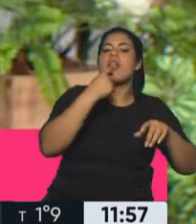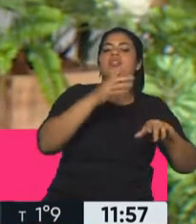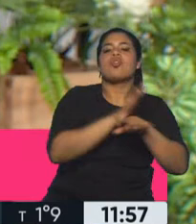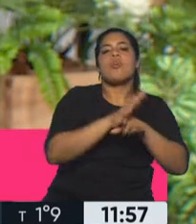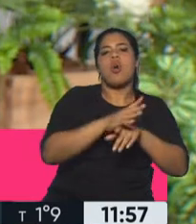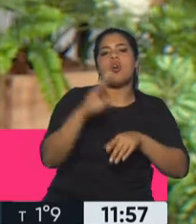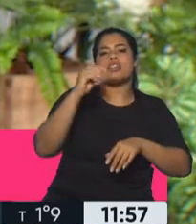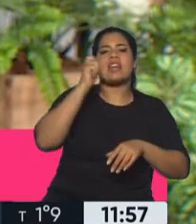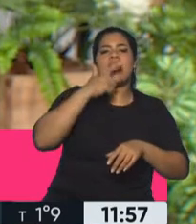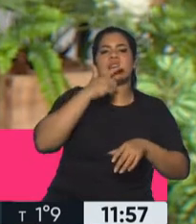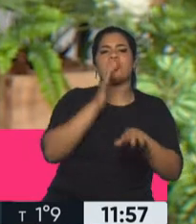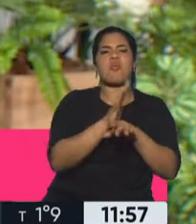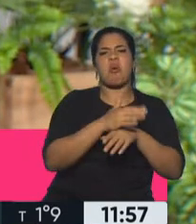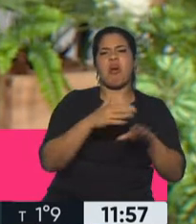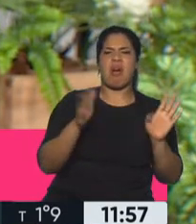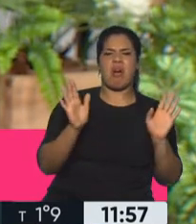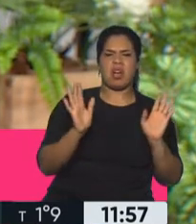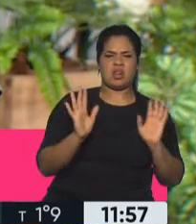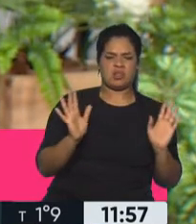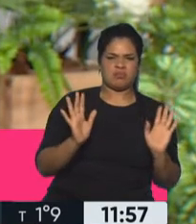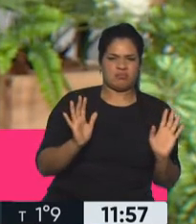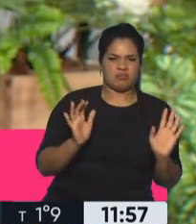discurso mayoritario o hegemónico muy gris,